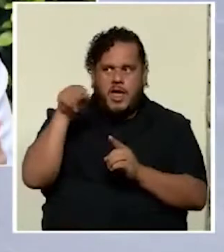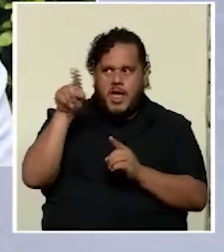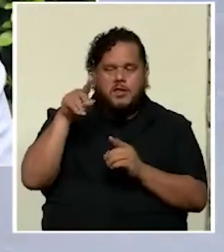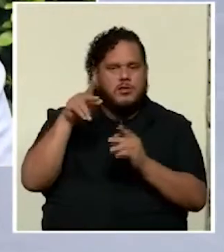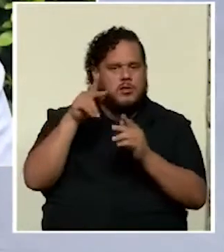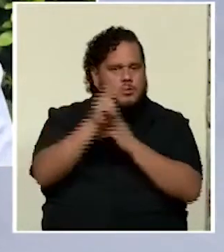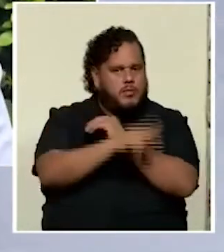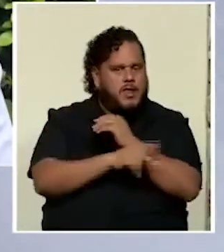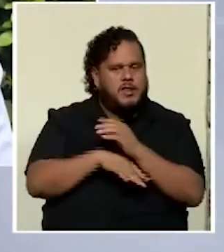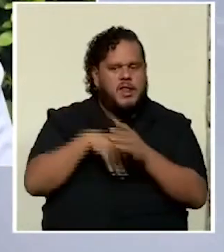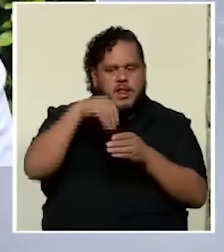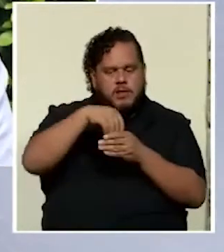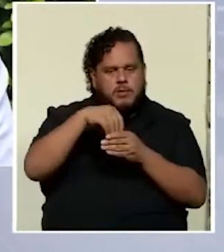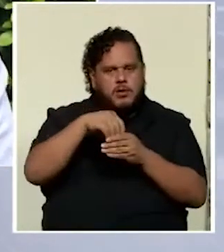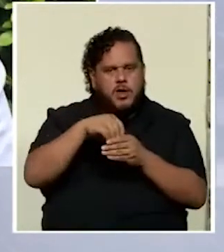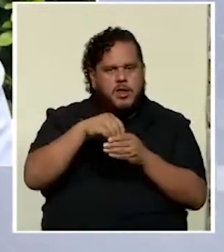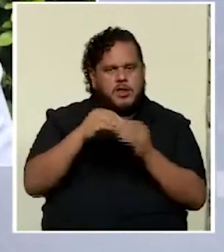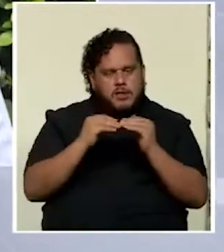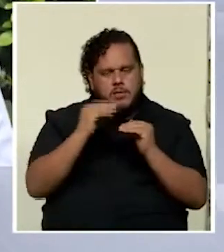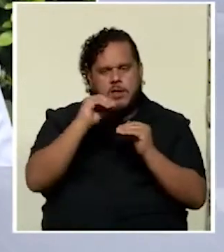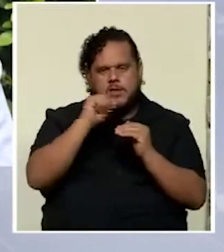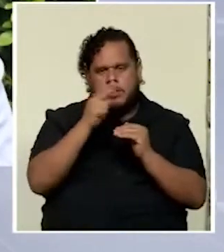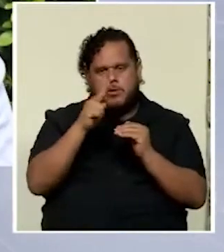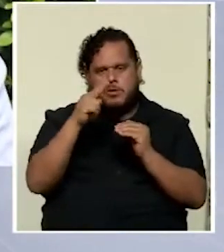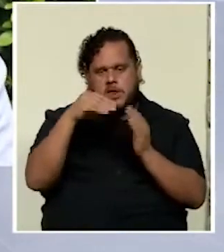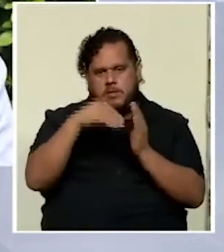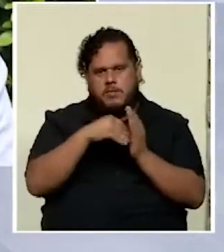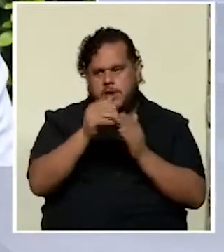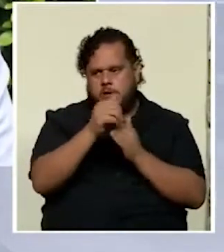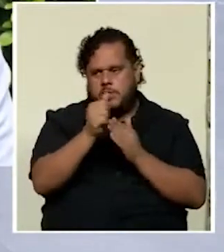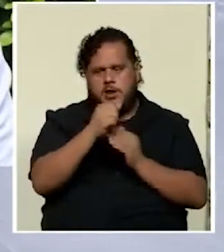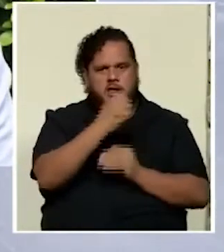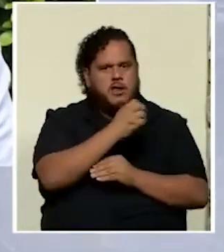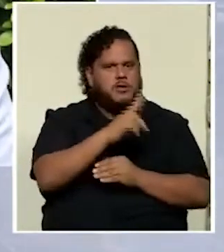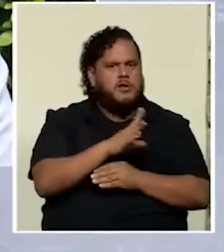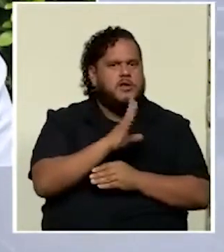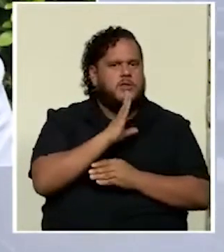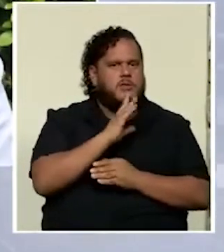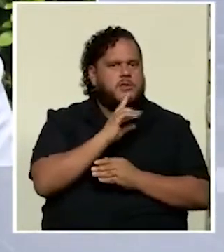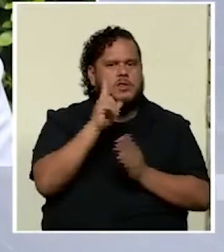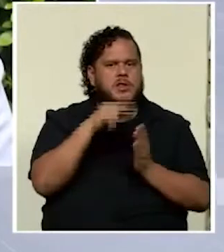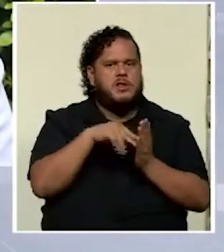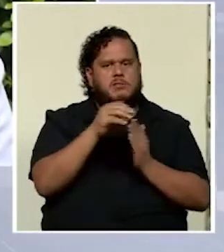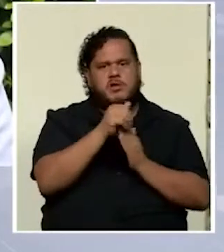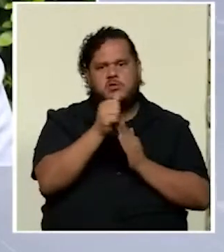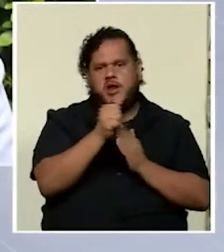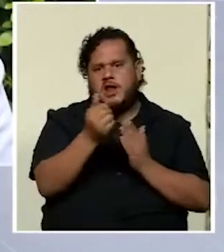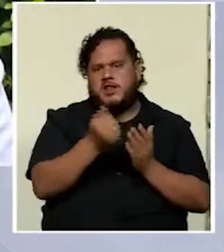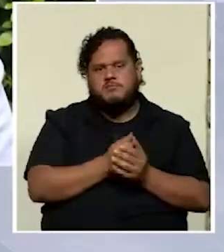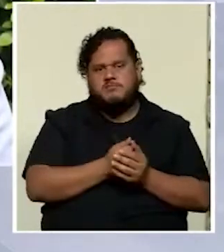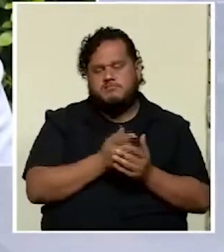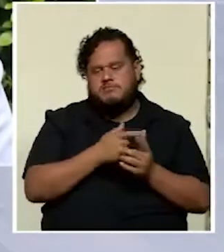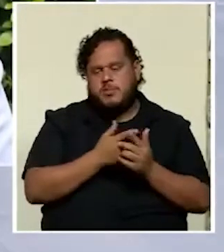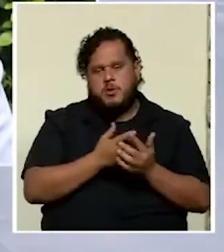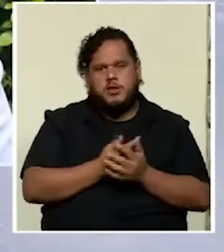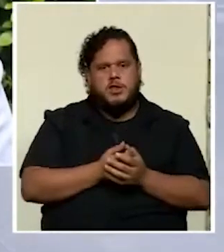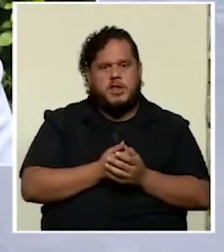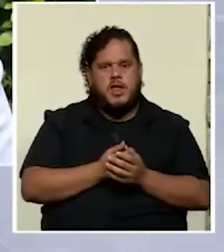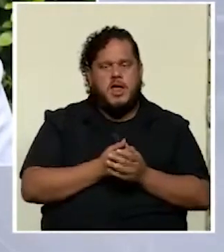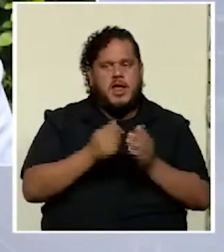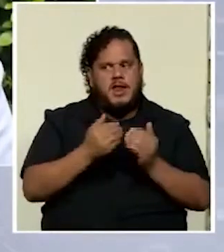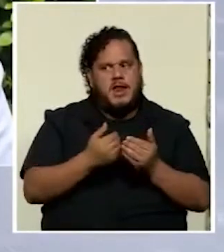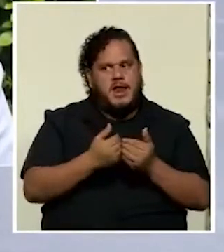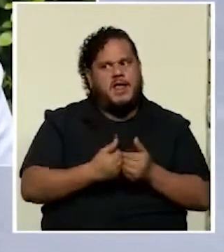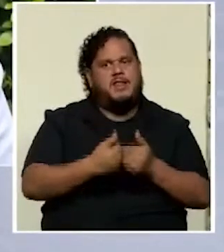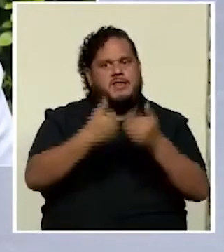estudiante es por encima de 12 mil dólares verdad en el caso de Costa Rica estamos hablando de 3 mil dólares verdad entonces las distancias